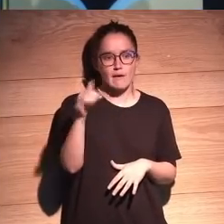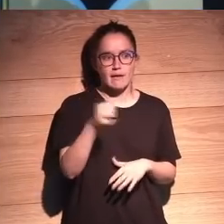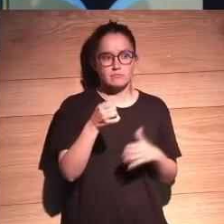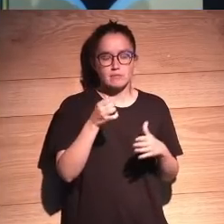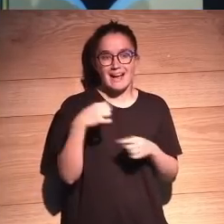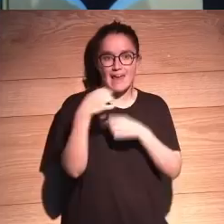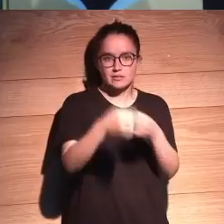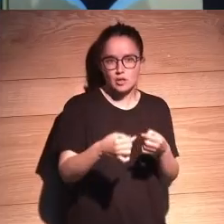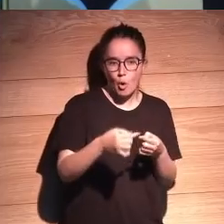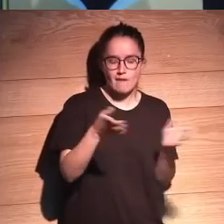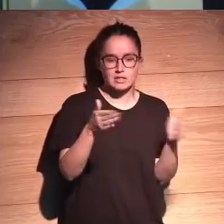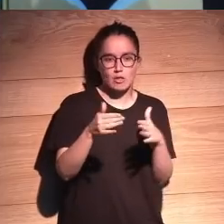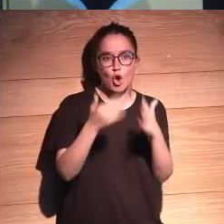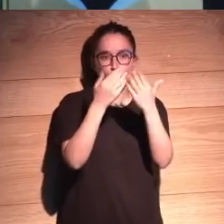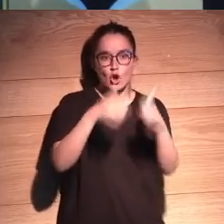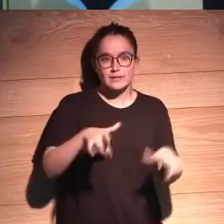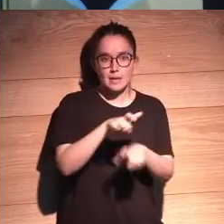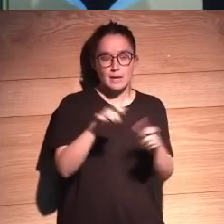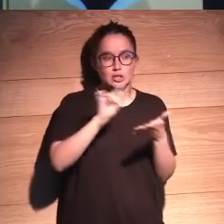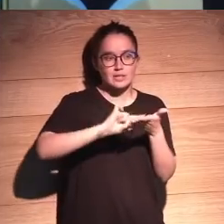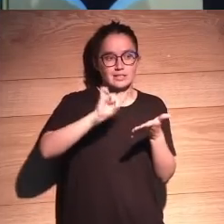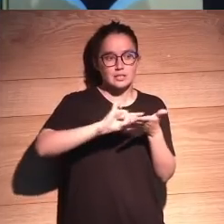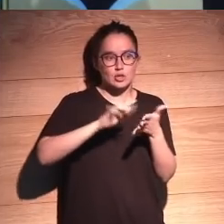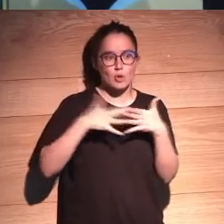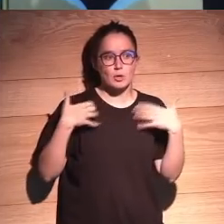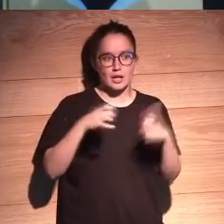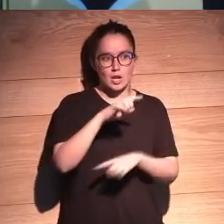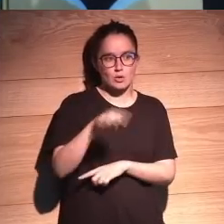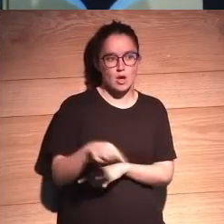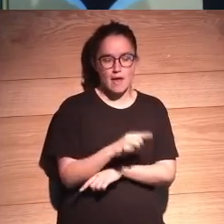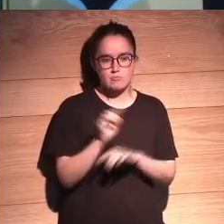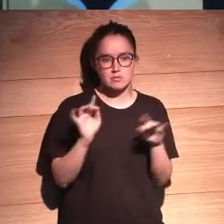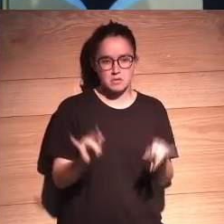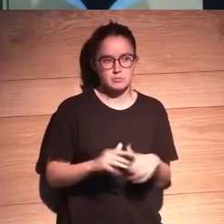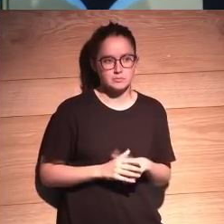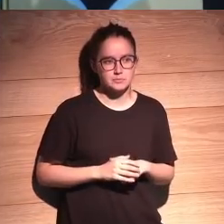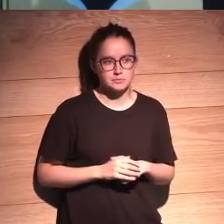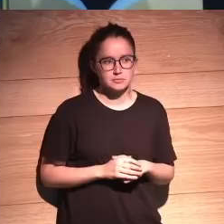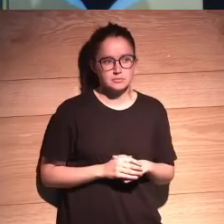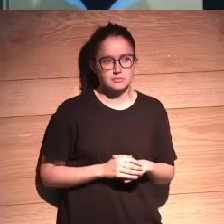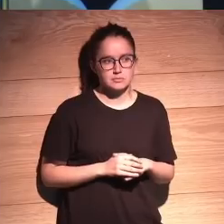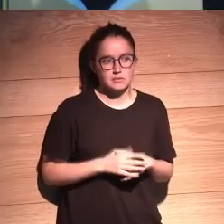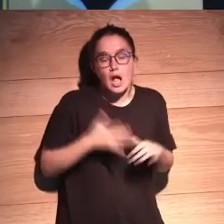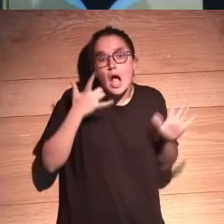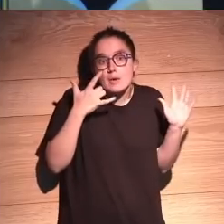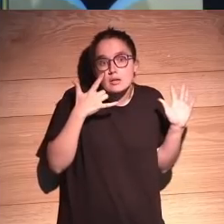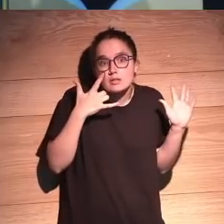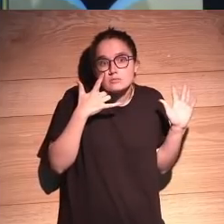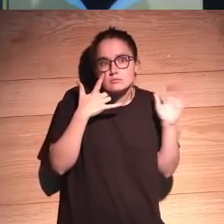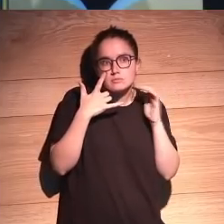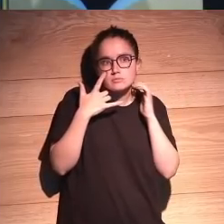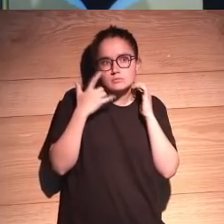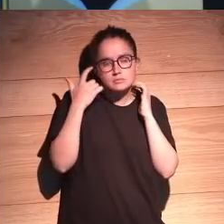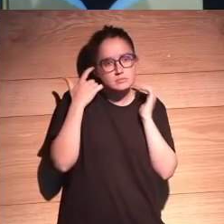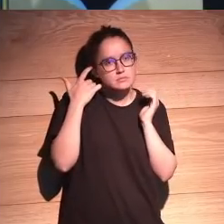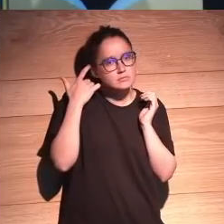cortina personas por escrito tanto como quieran una hora sí a ver esa es mi primera